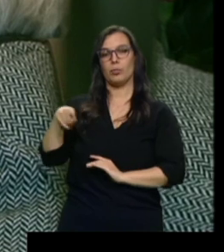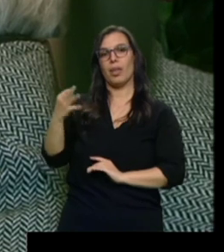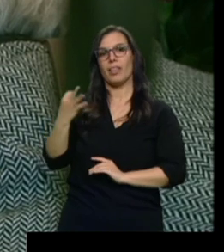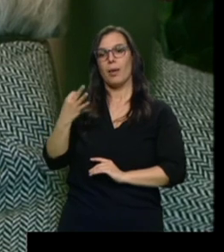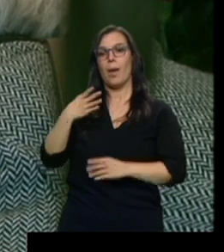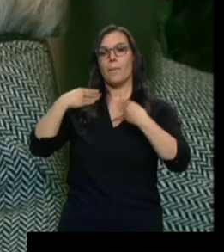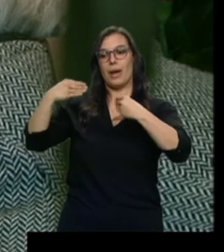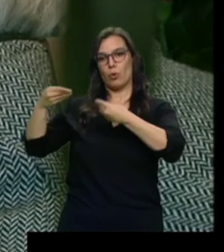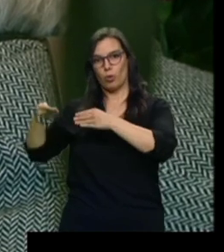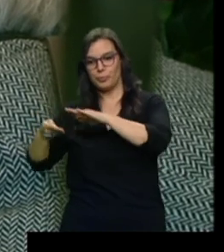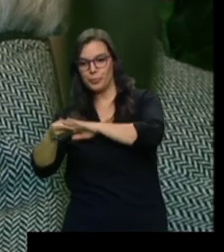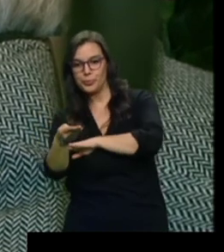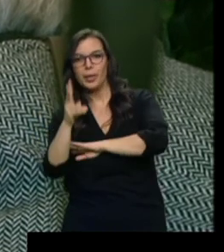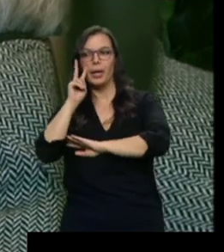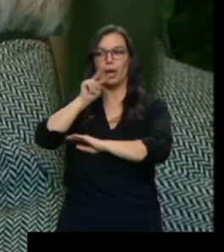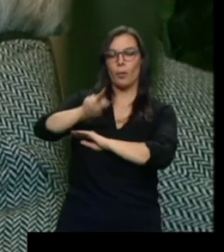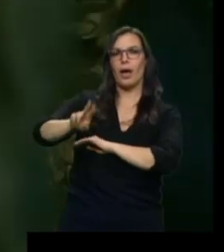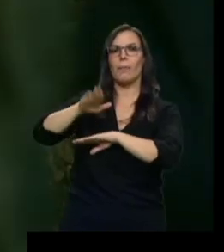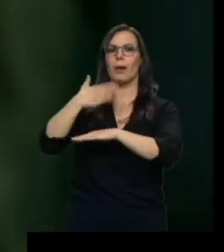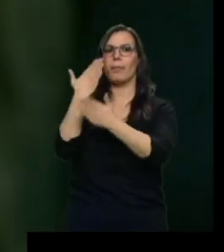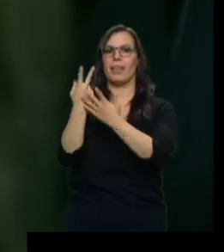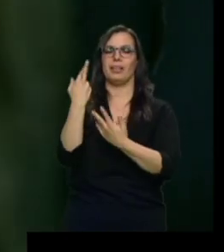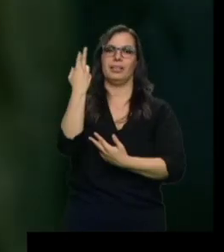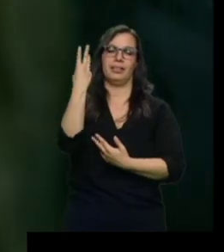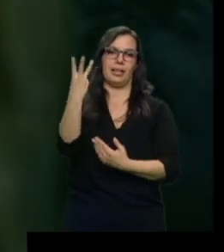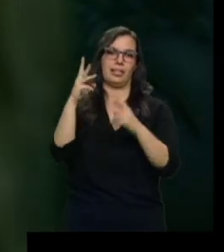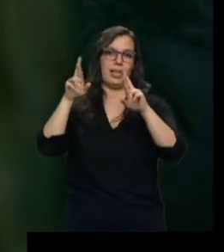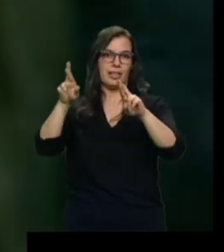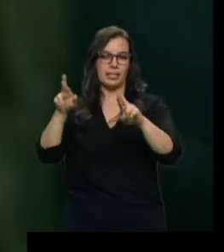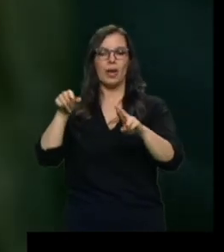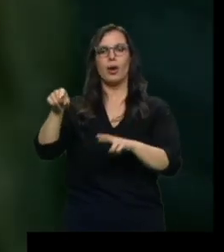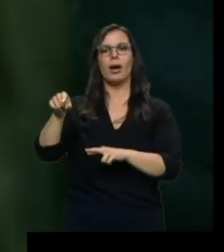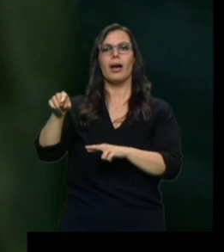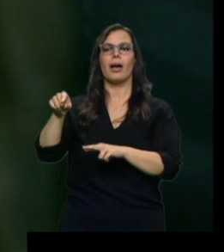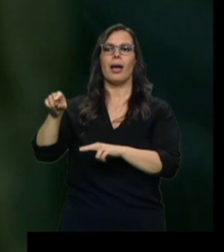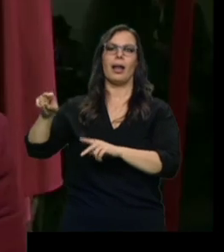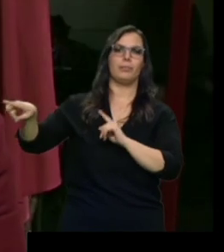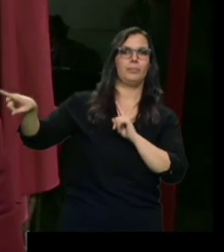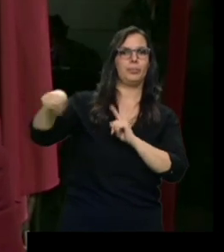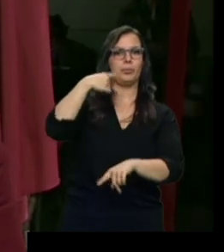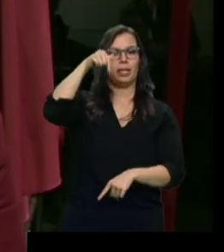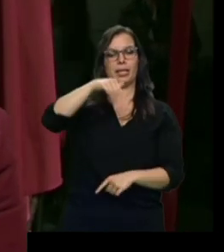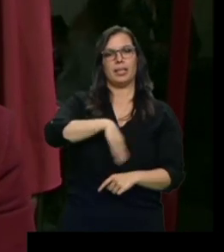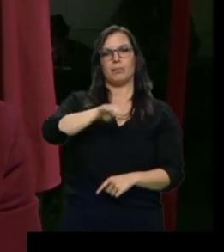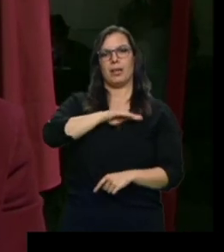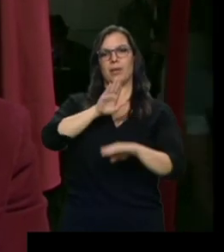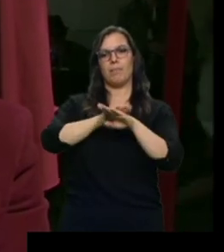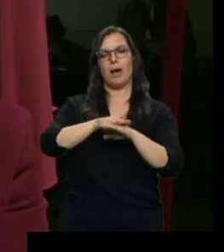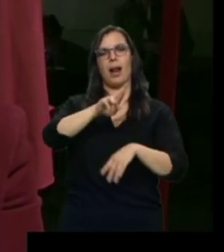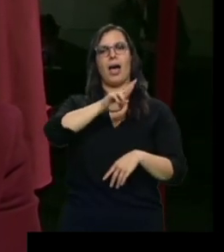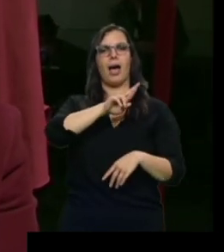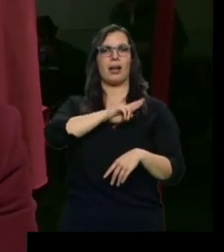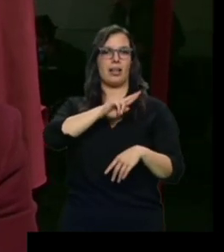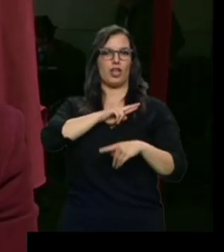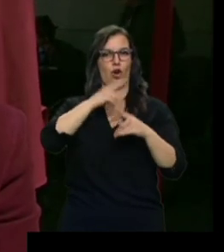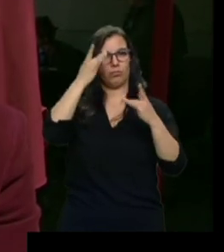de los siete varones apostólicos enviados por San Pedro y San Pablo a evangelizar España. Hay que cumplir con la tradición, hay que meter el pañuelo